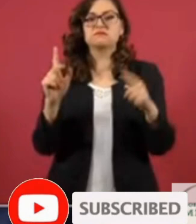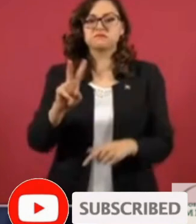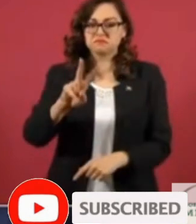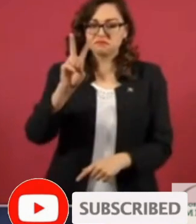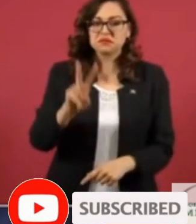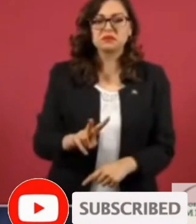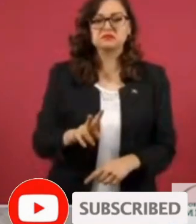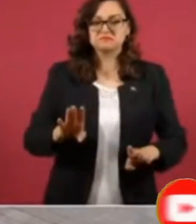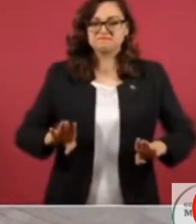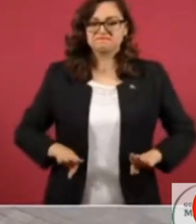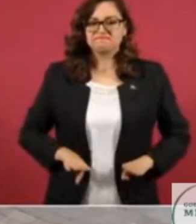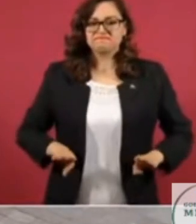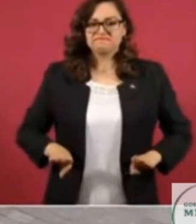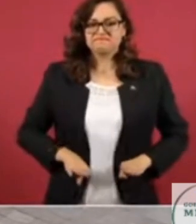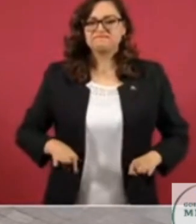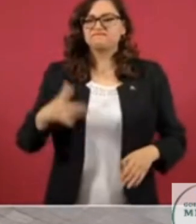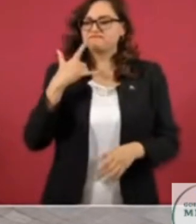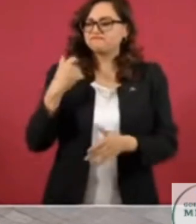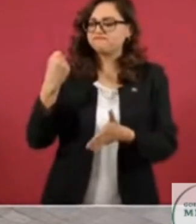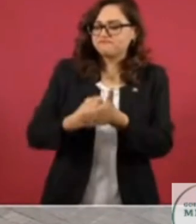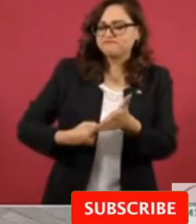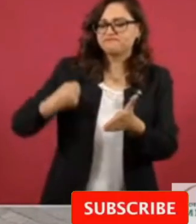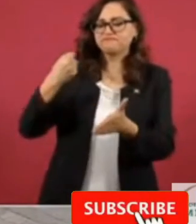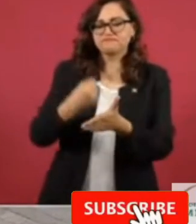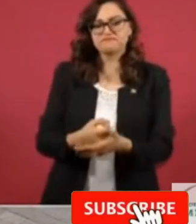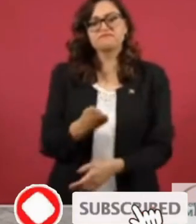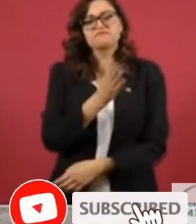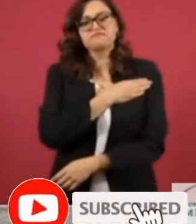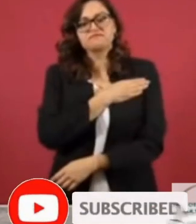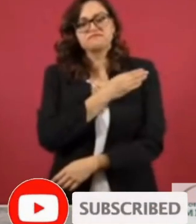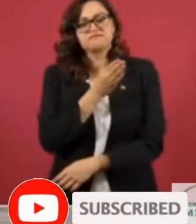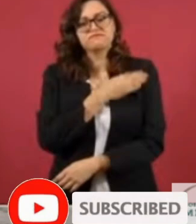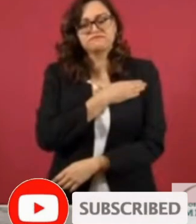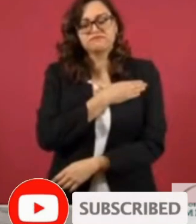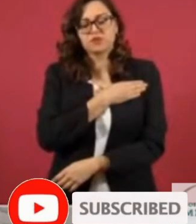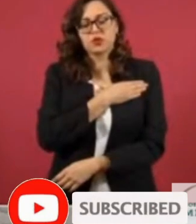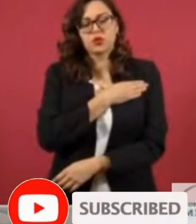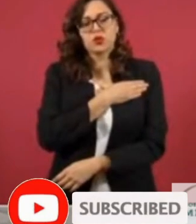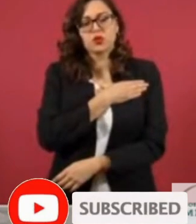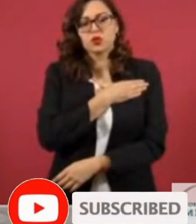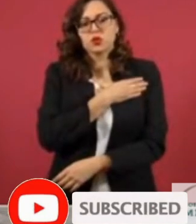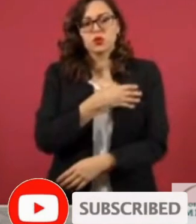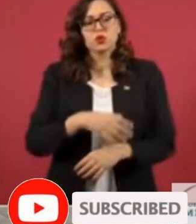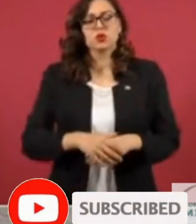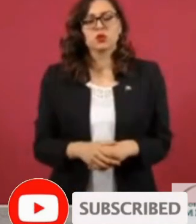convicciones, buenos ciudadanos, mi más profundo reconocimiento